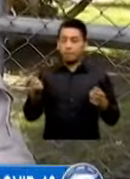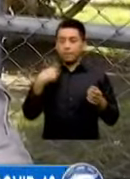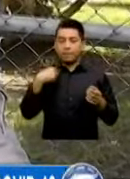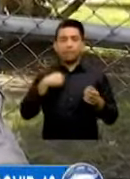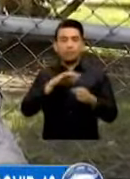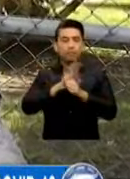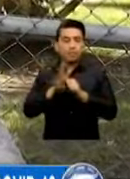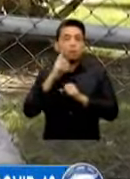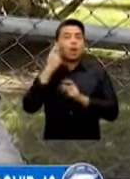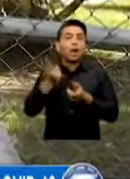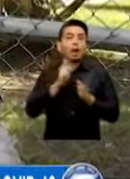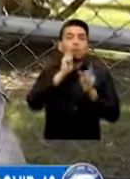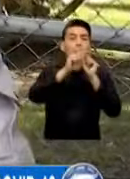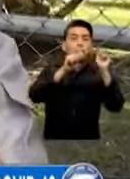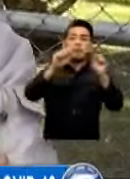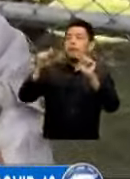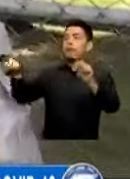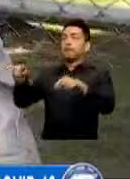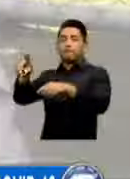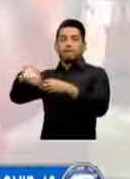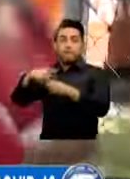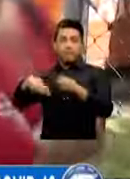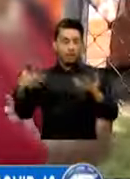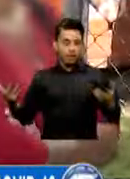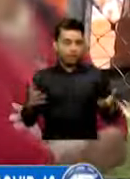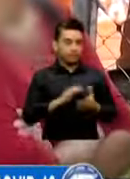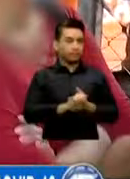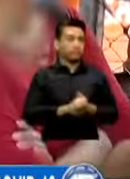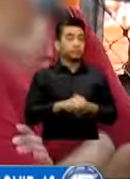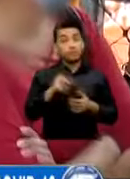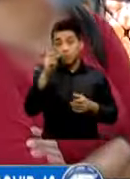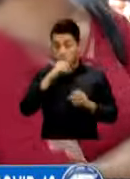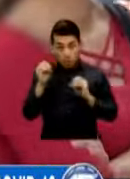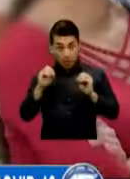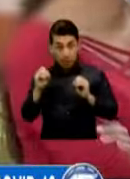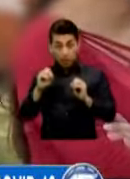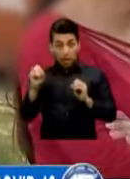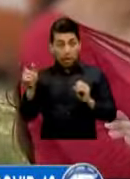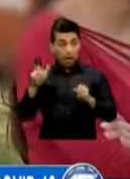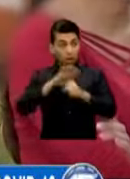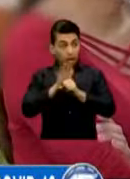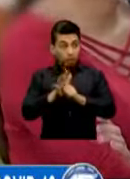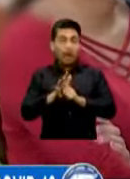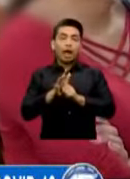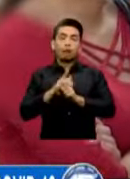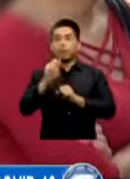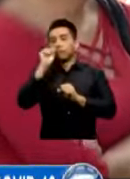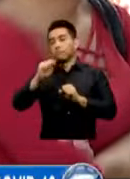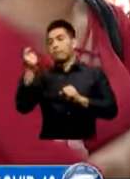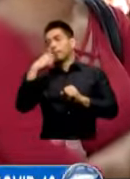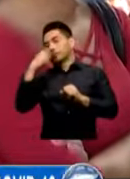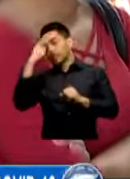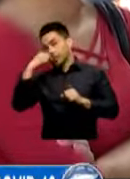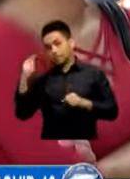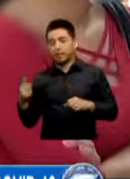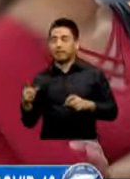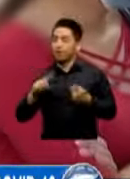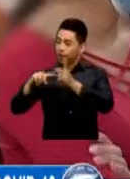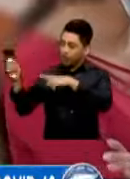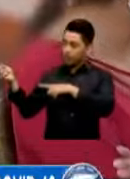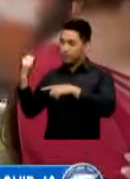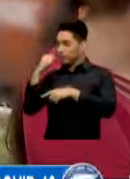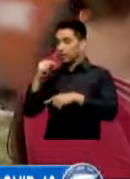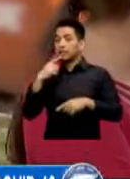hacerse algún tratamiento diferente Solo para salir de duda que no tengo COVID Porque ya mis padres